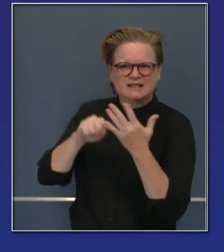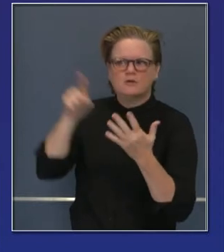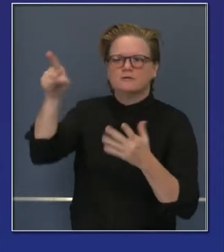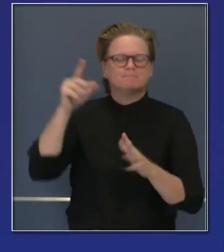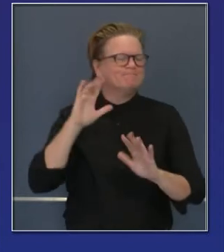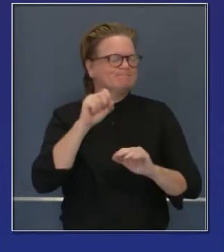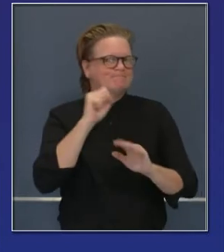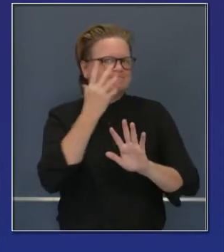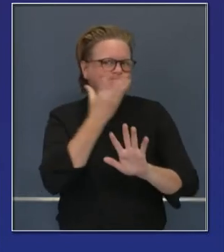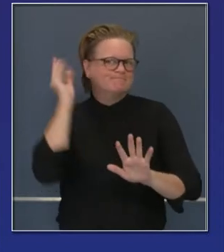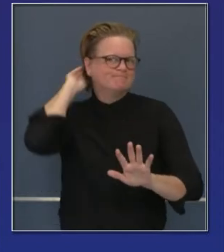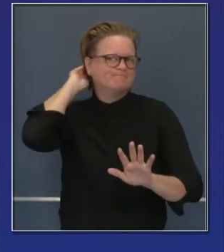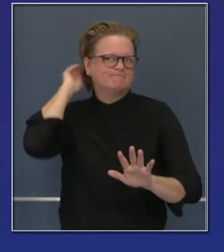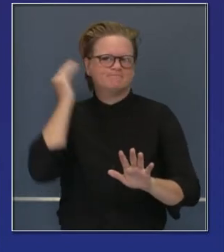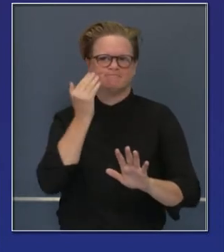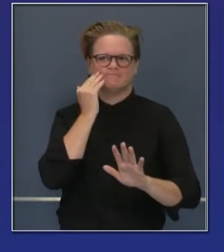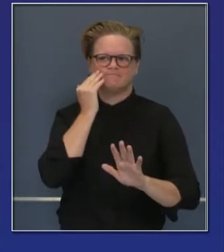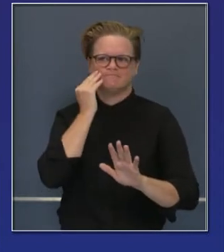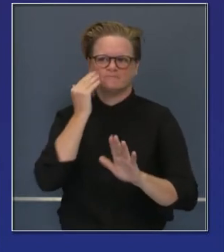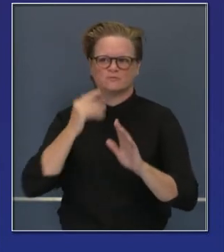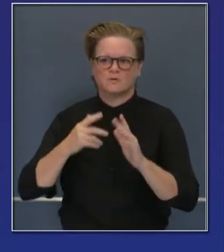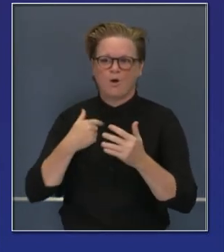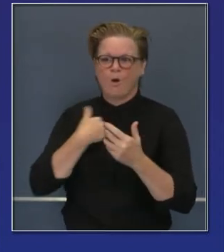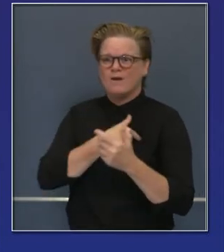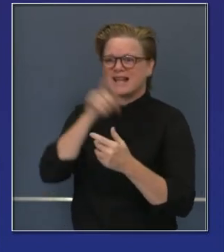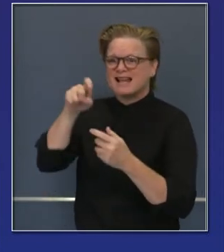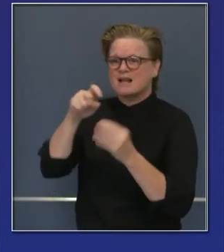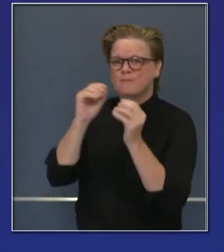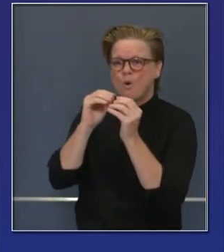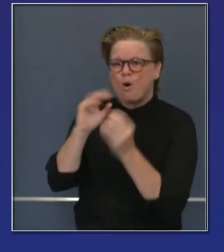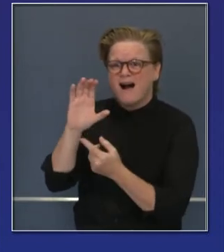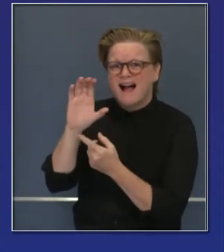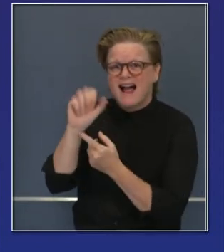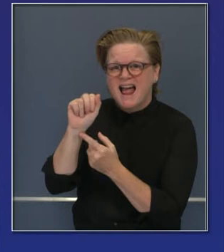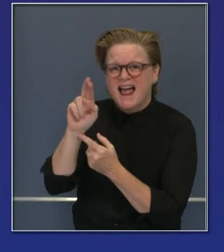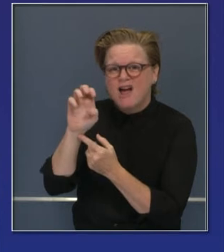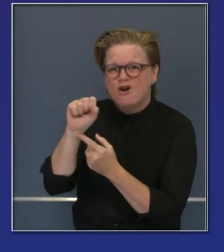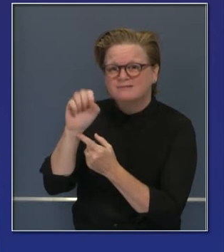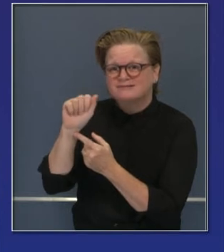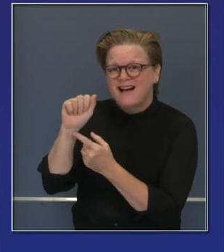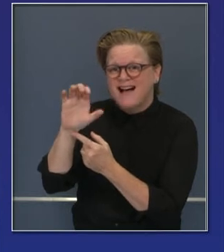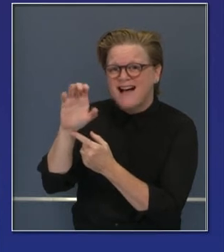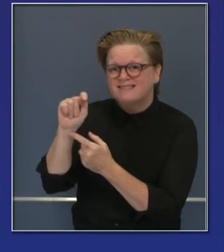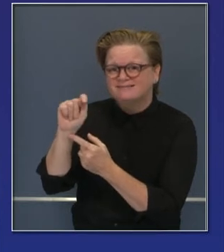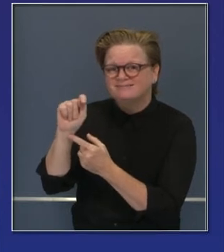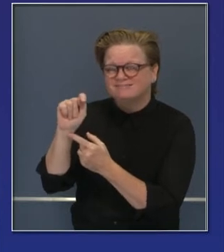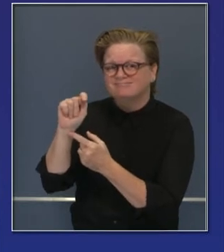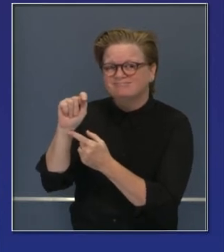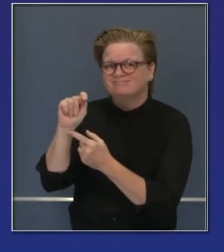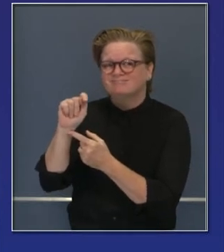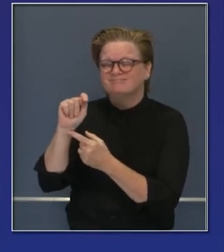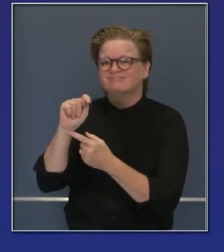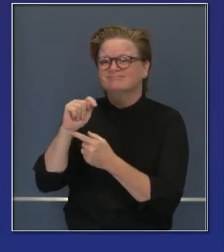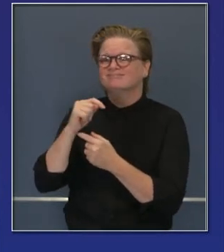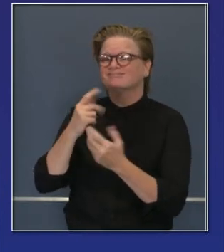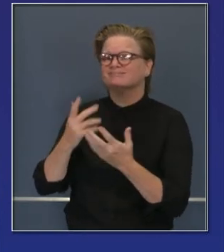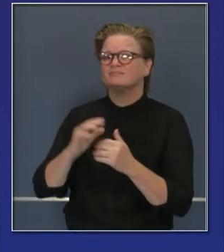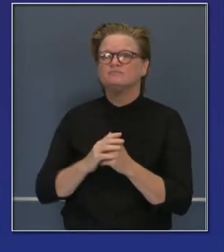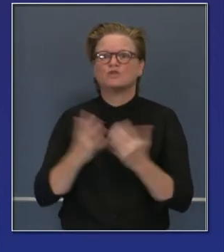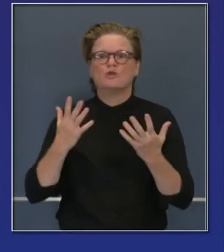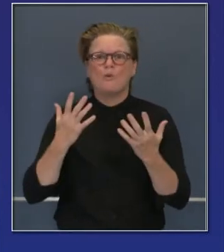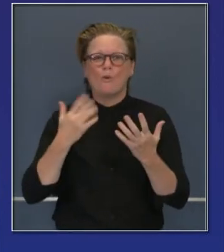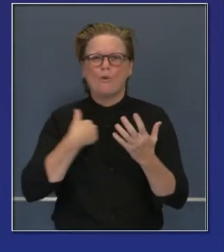peticiones para obtener nuevo financiamiento de apoyo o financiamiento más dirigido para la distribución de vacunas. Pero